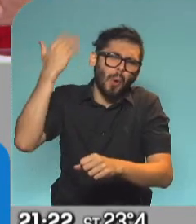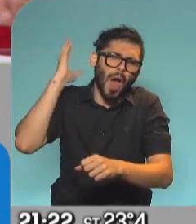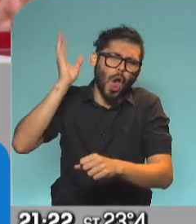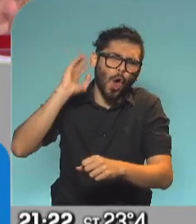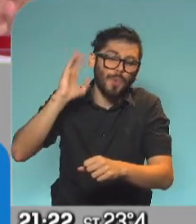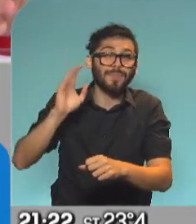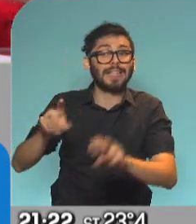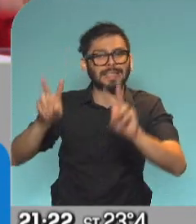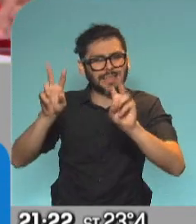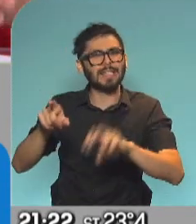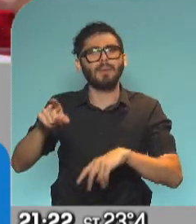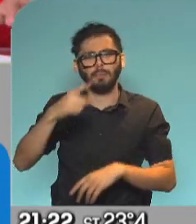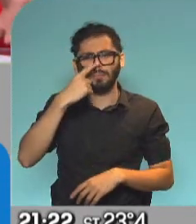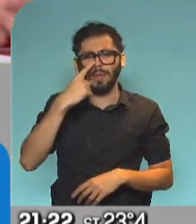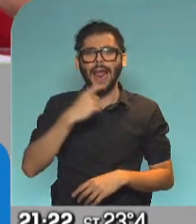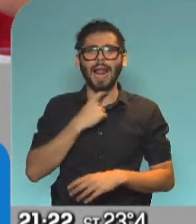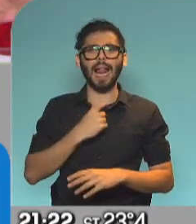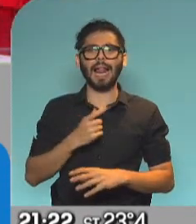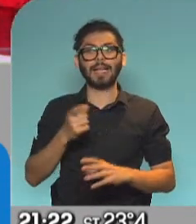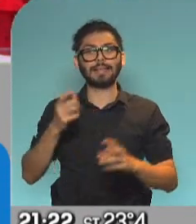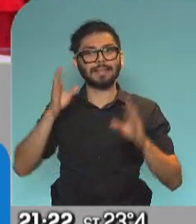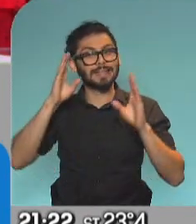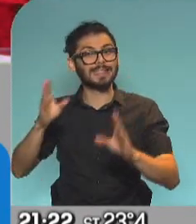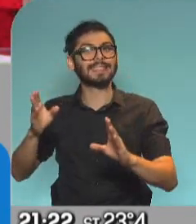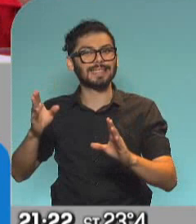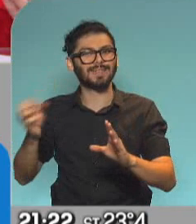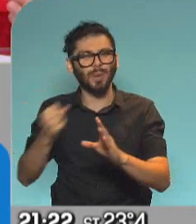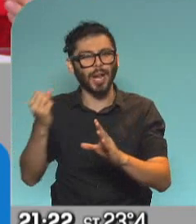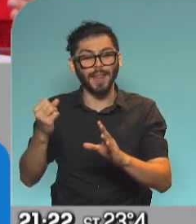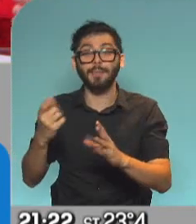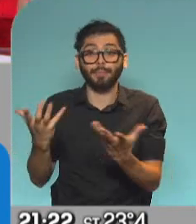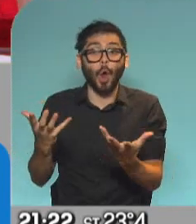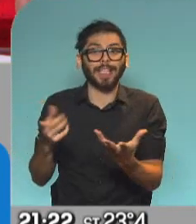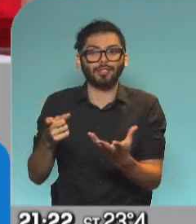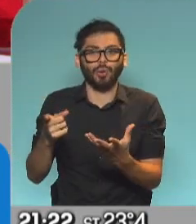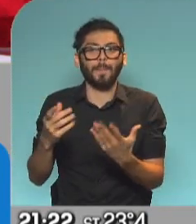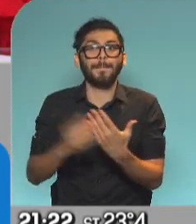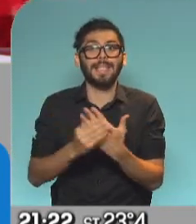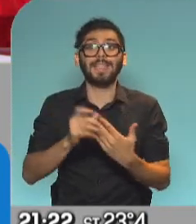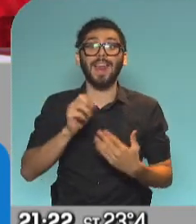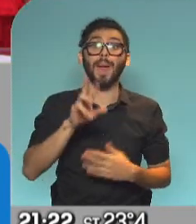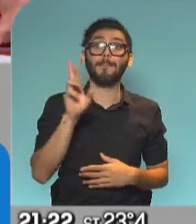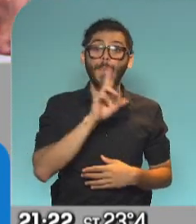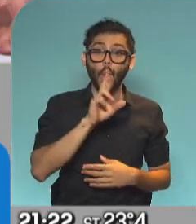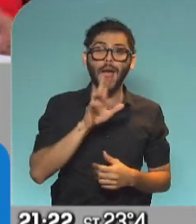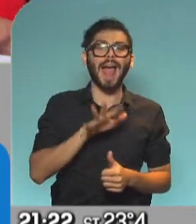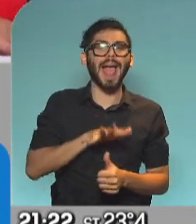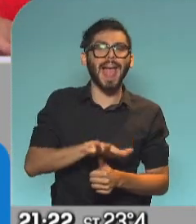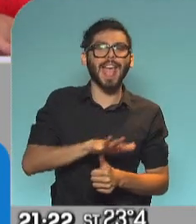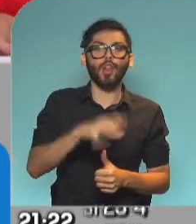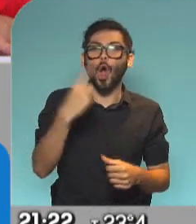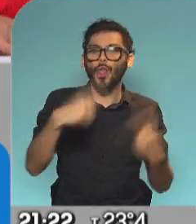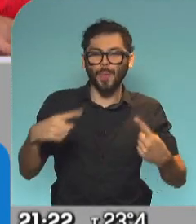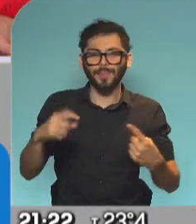es un tema, me parece, en el que se quiere poner el eje. Y también por eso estuvo ahí presente la ministra de las Mujeres, Géneros y Diversidades,